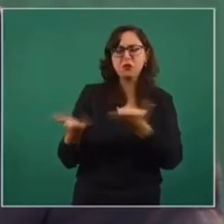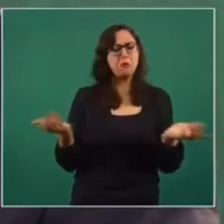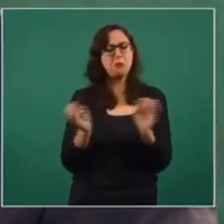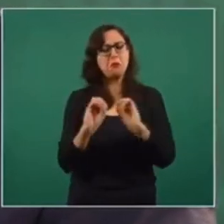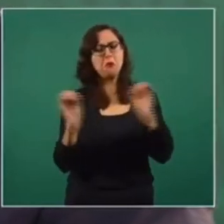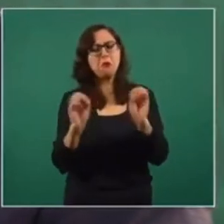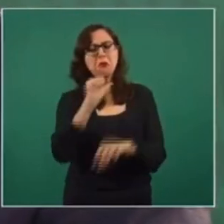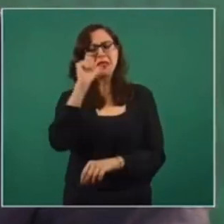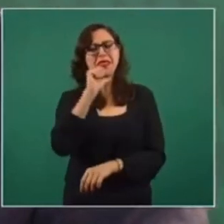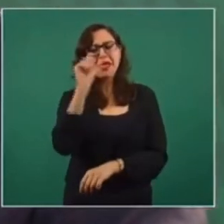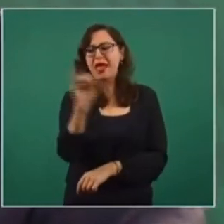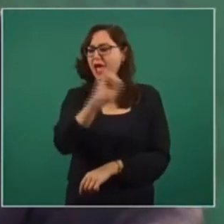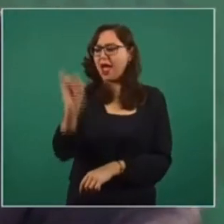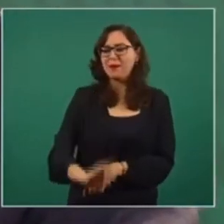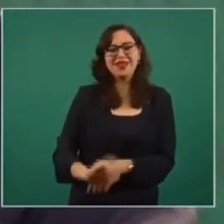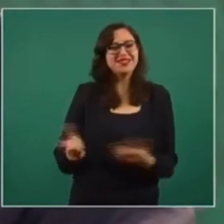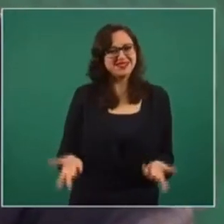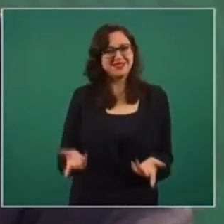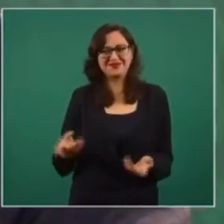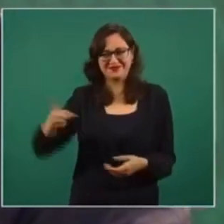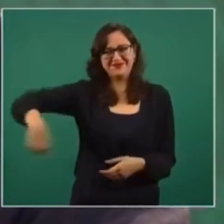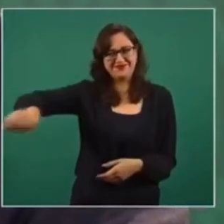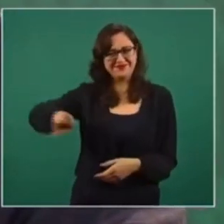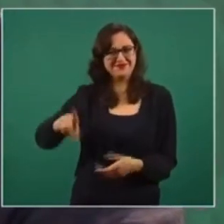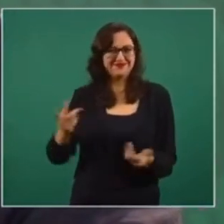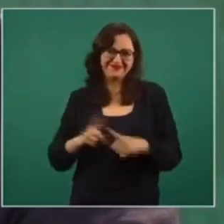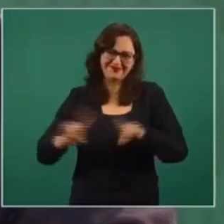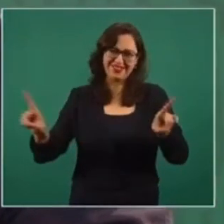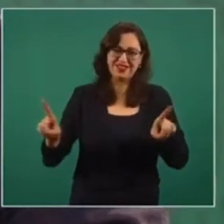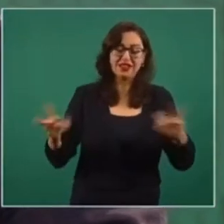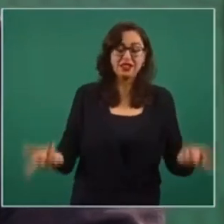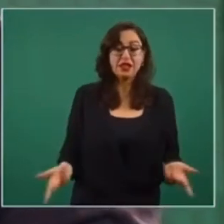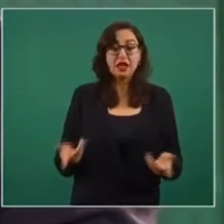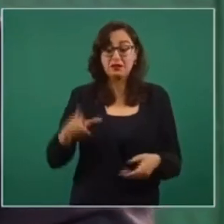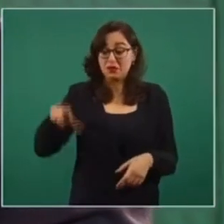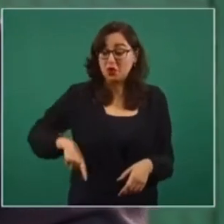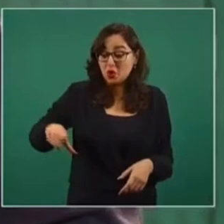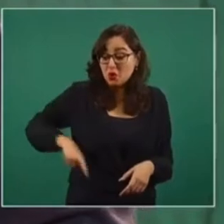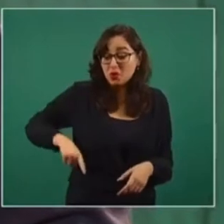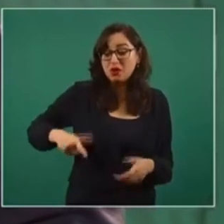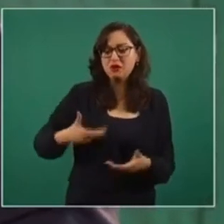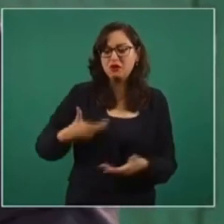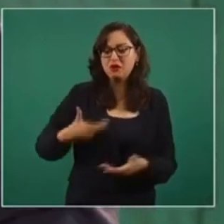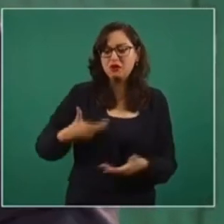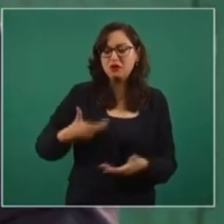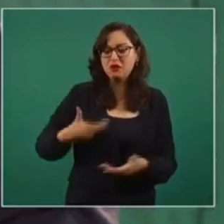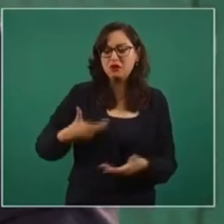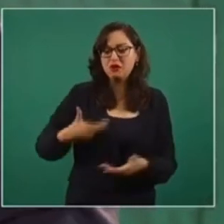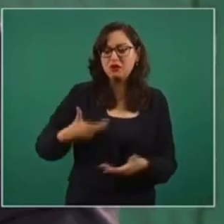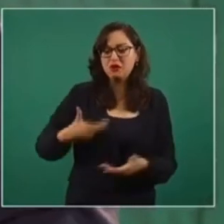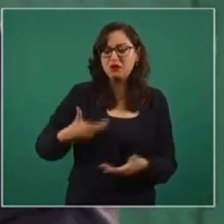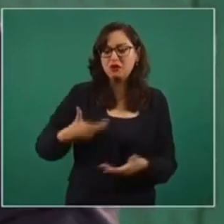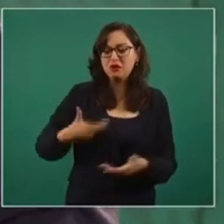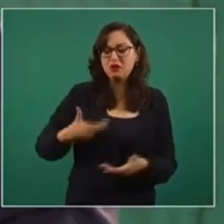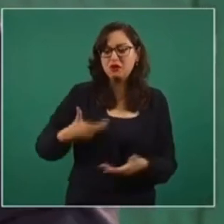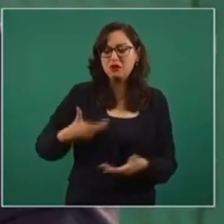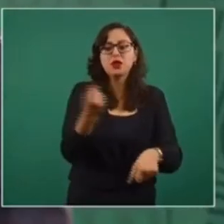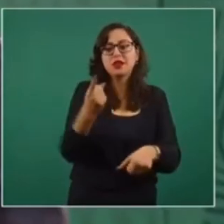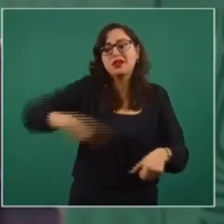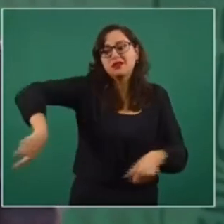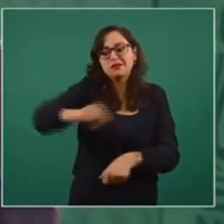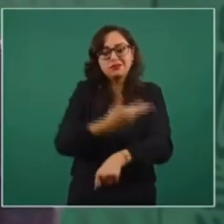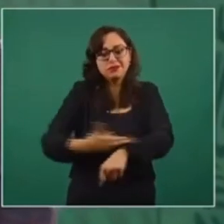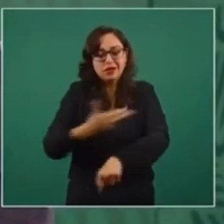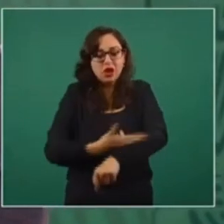a facilitar, ayudan a organizar, a coordinar, que estas personas, estas personas que son